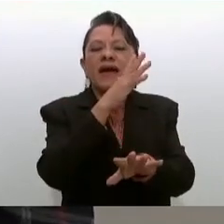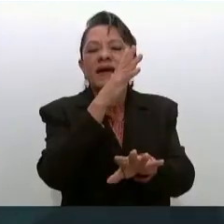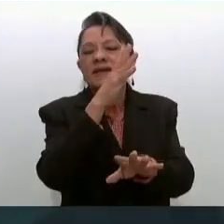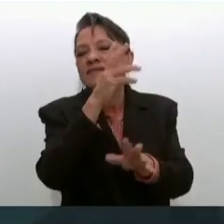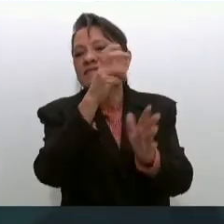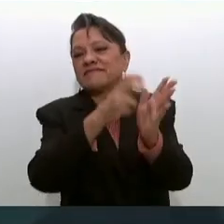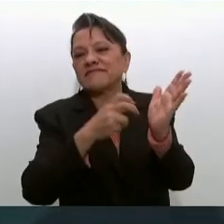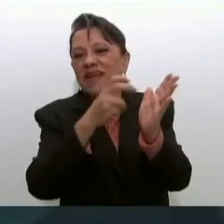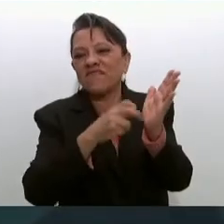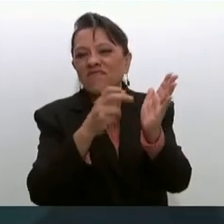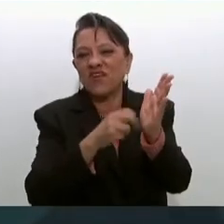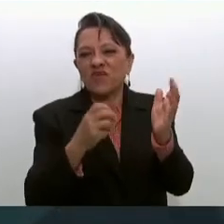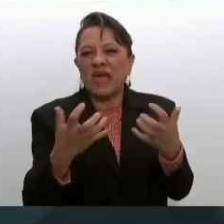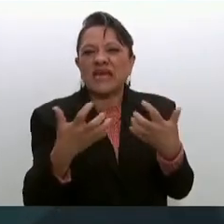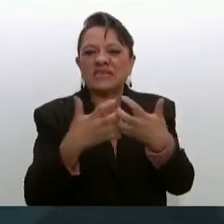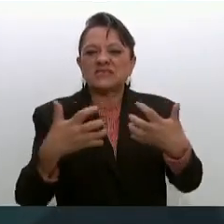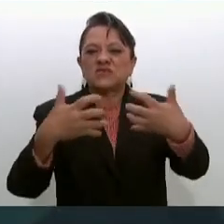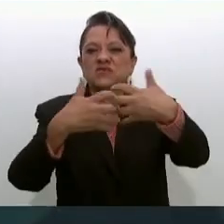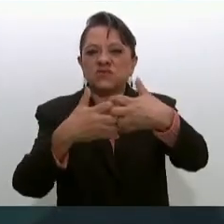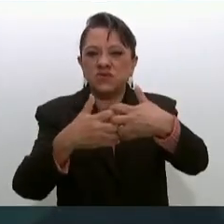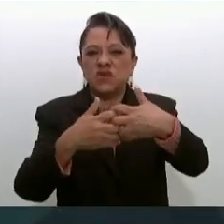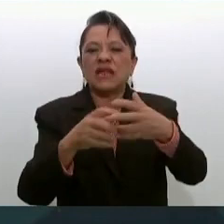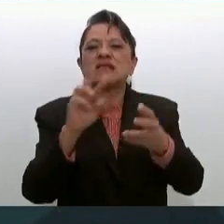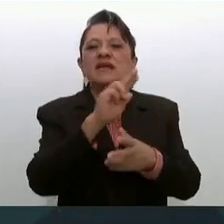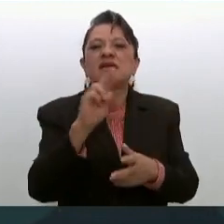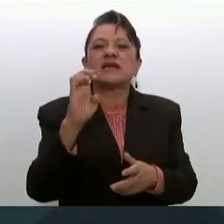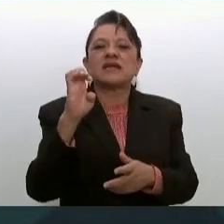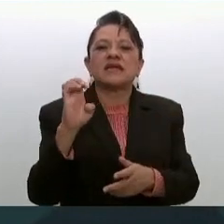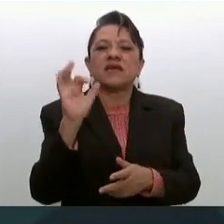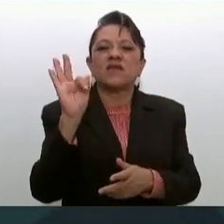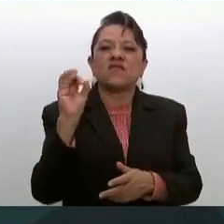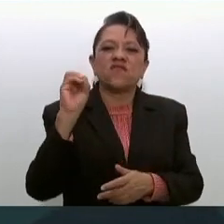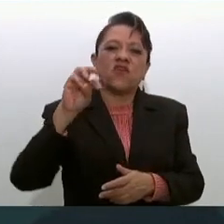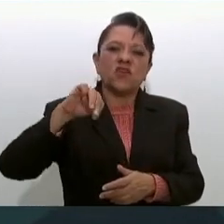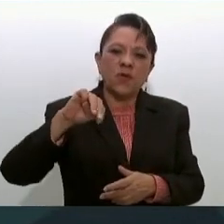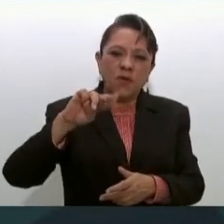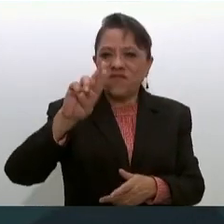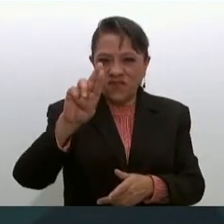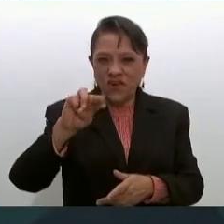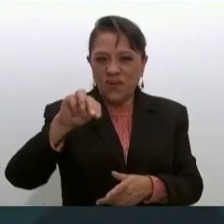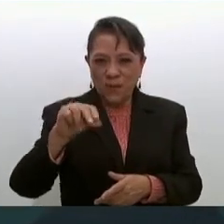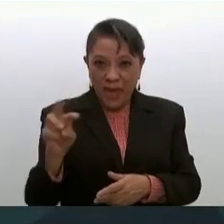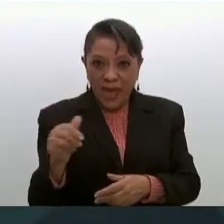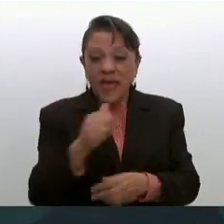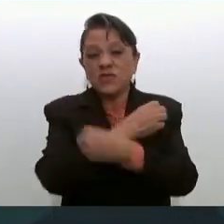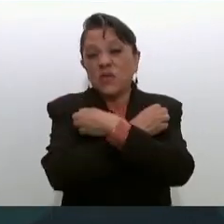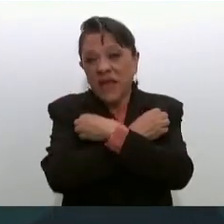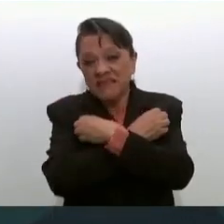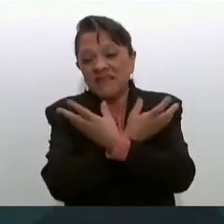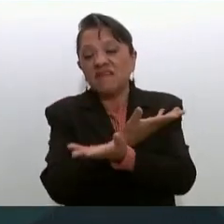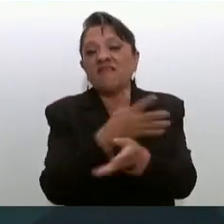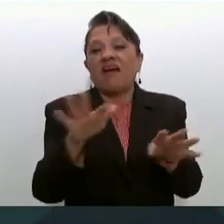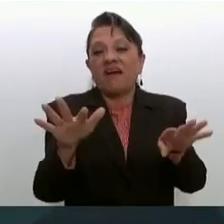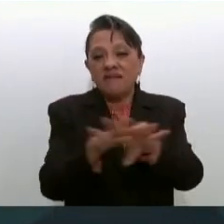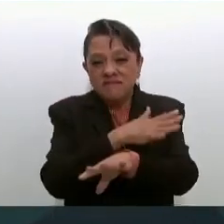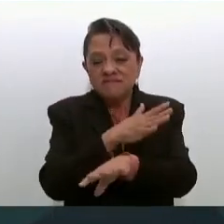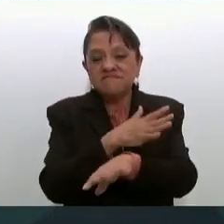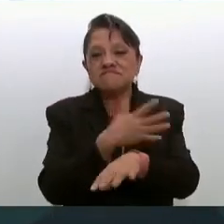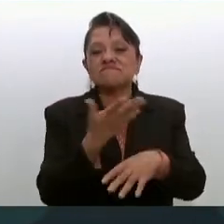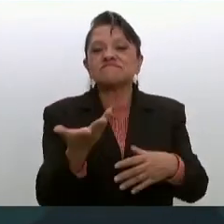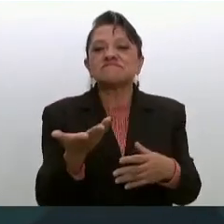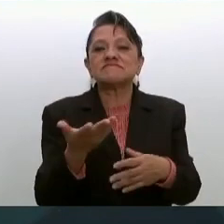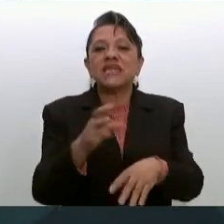la reforma energética la reforma educativa la reforma